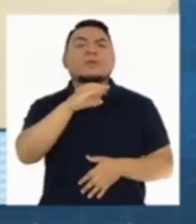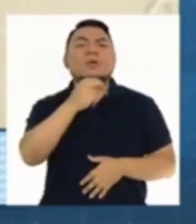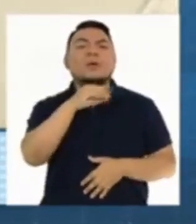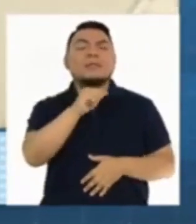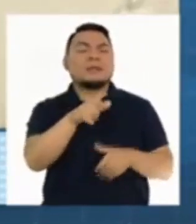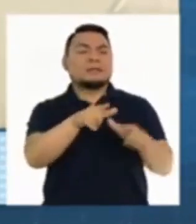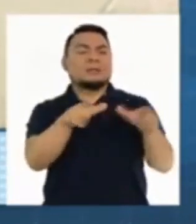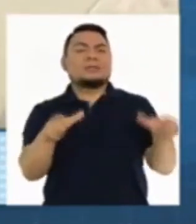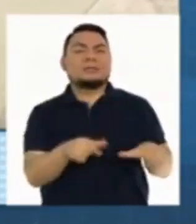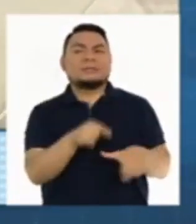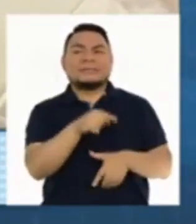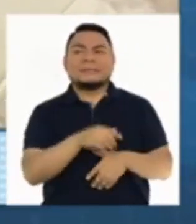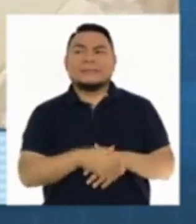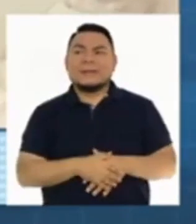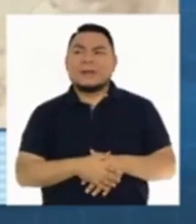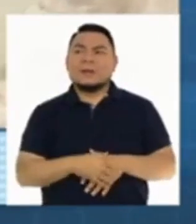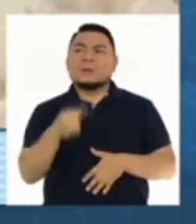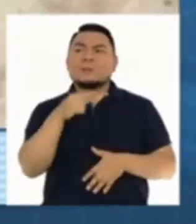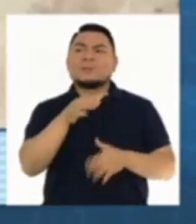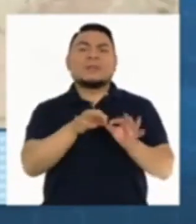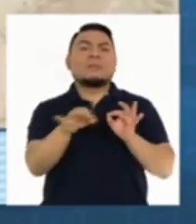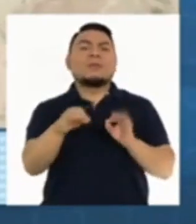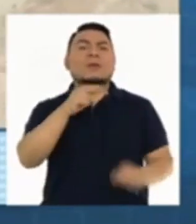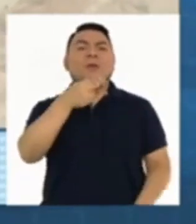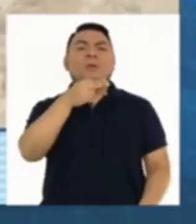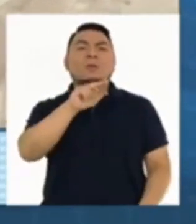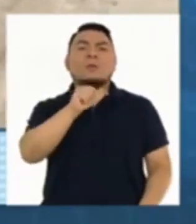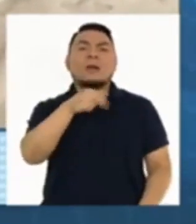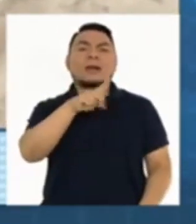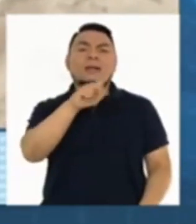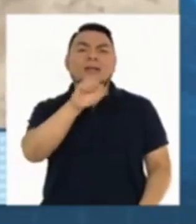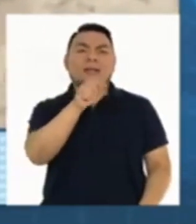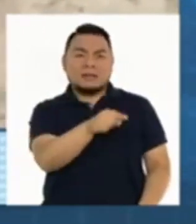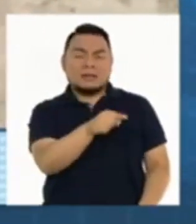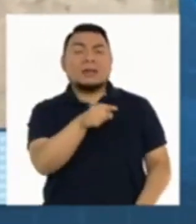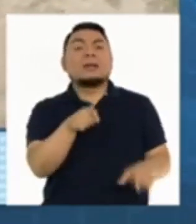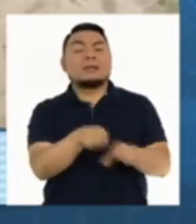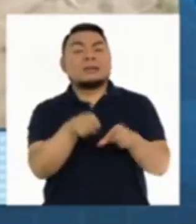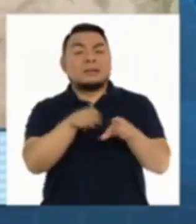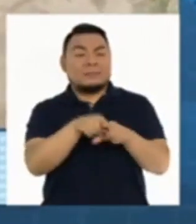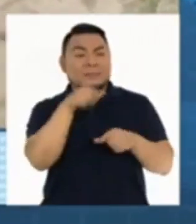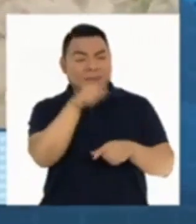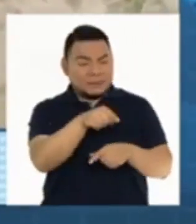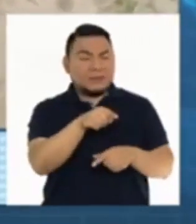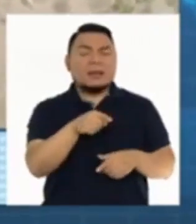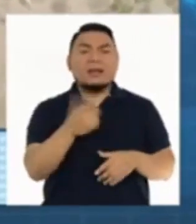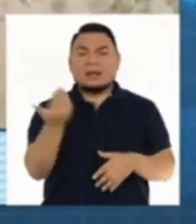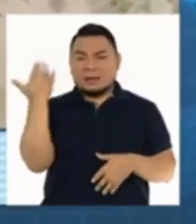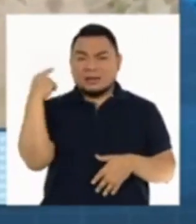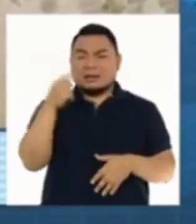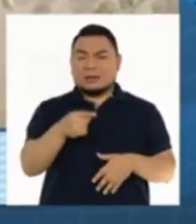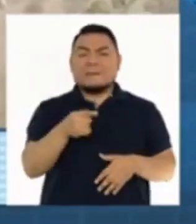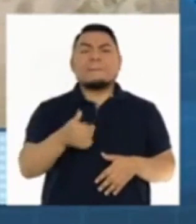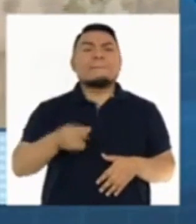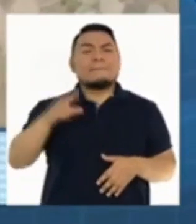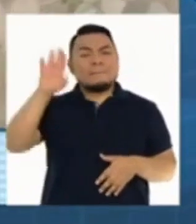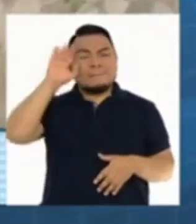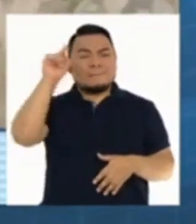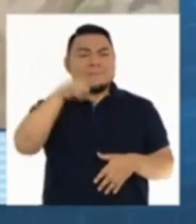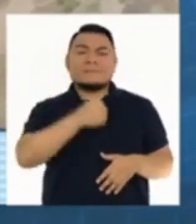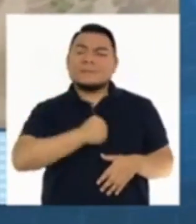esto en la zona de la provincia de Huanta, la misma que ha sido también un suceso